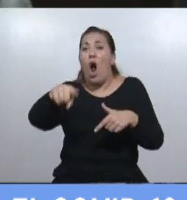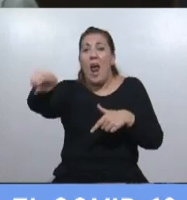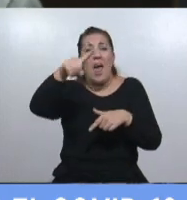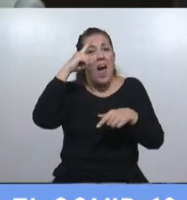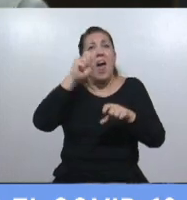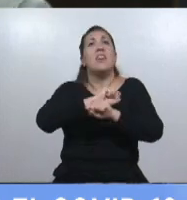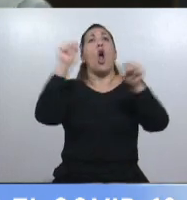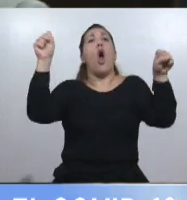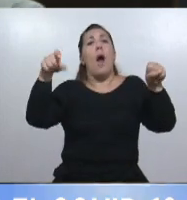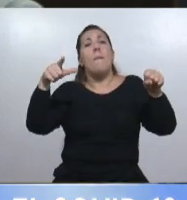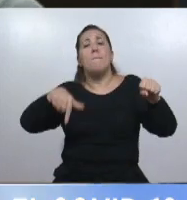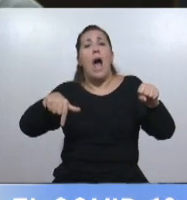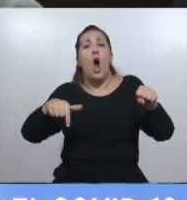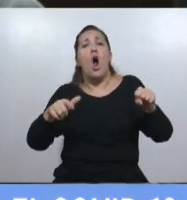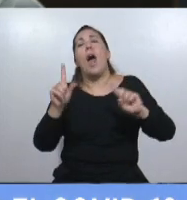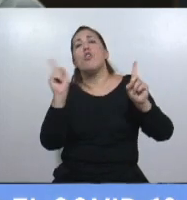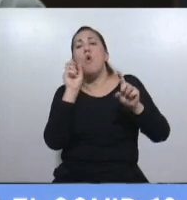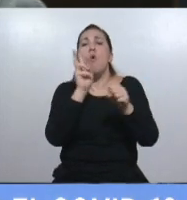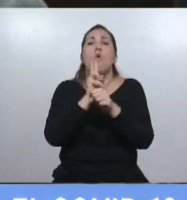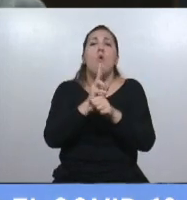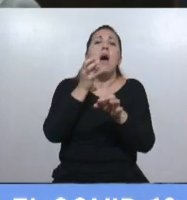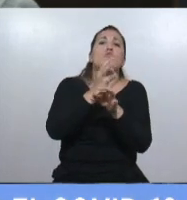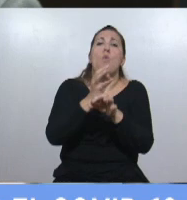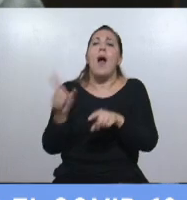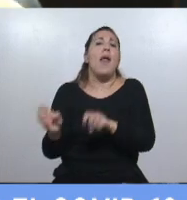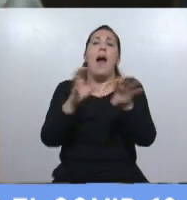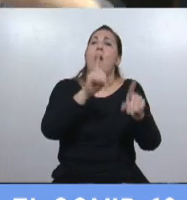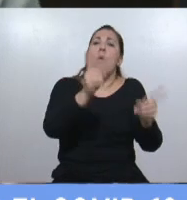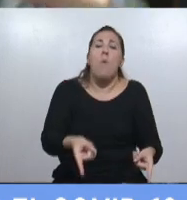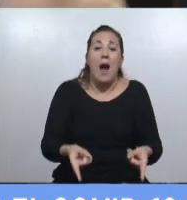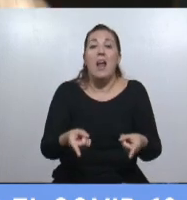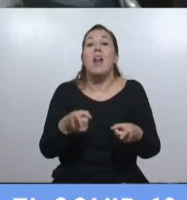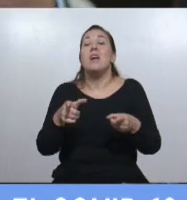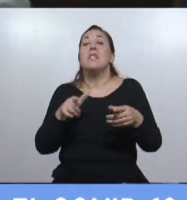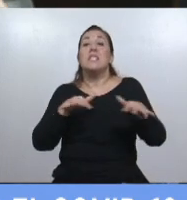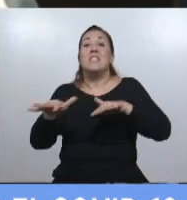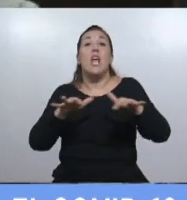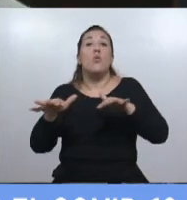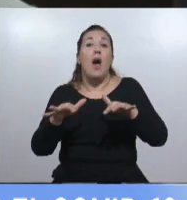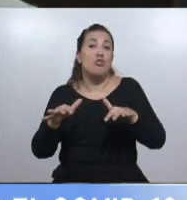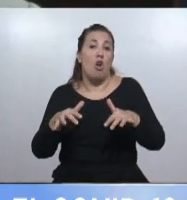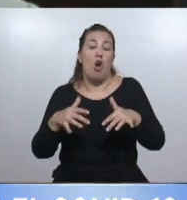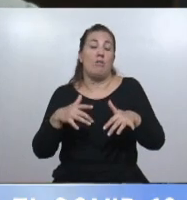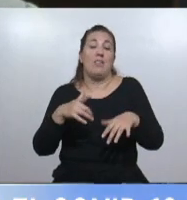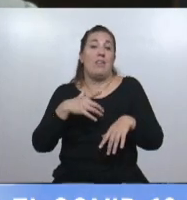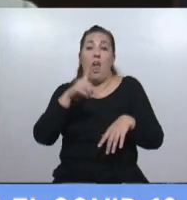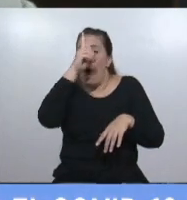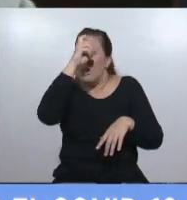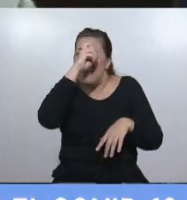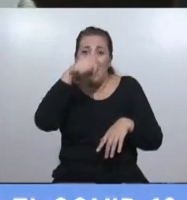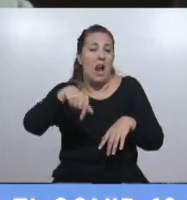ataque por la por la presencialidad y cuando la situación sanitaria desbordó porque este decreto de necesidad de urgencia lo